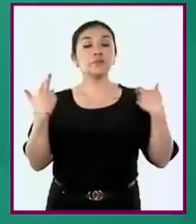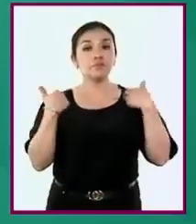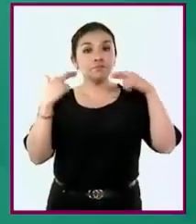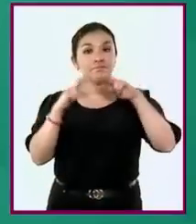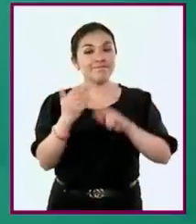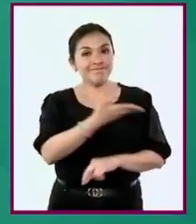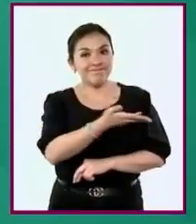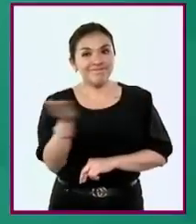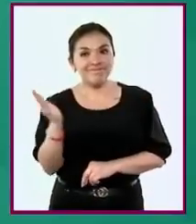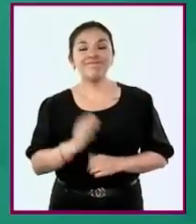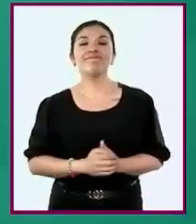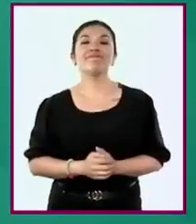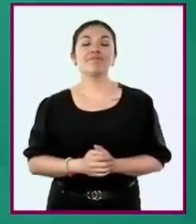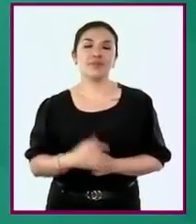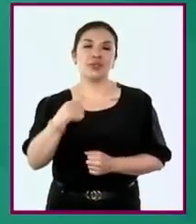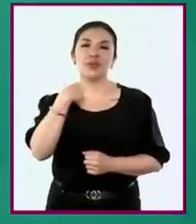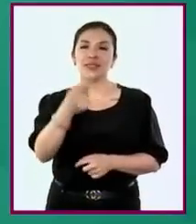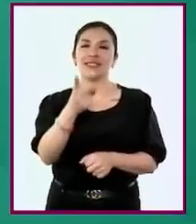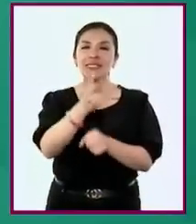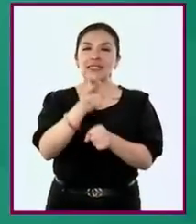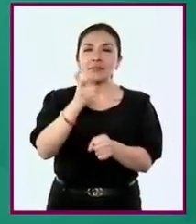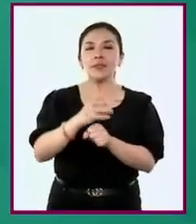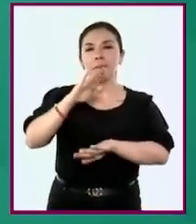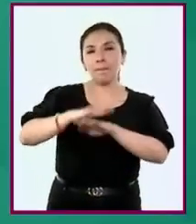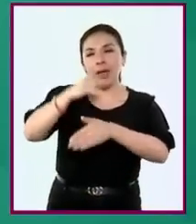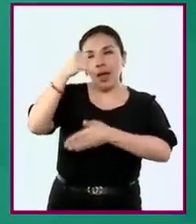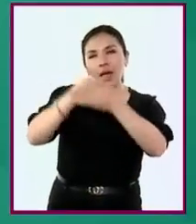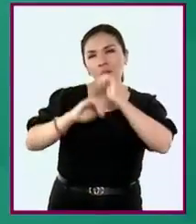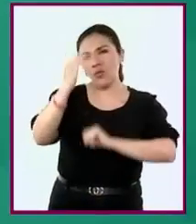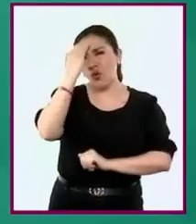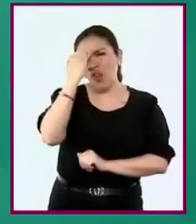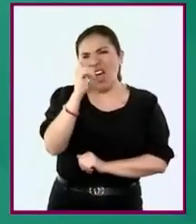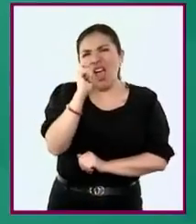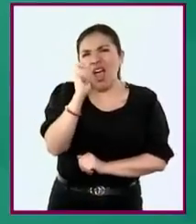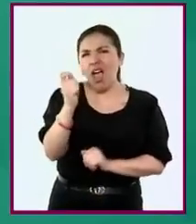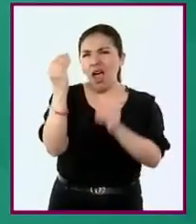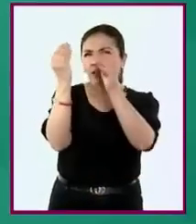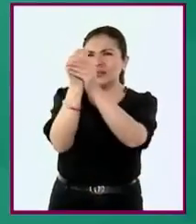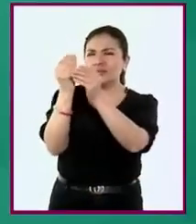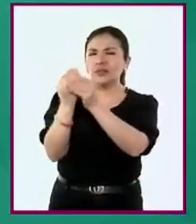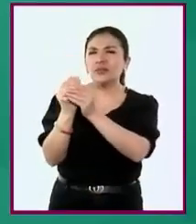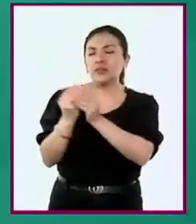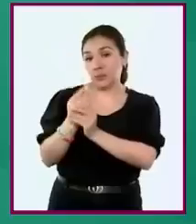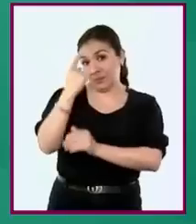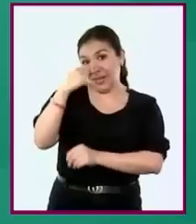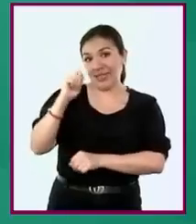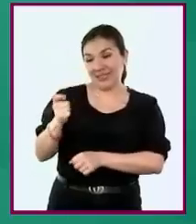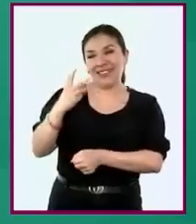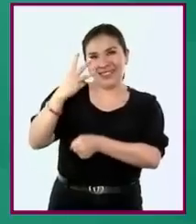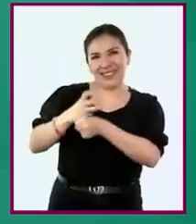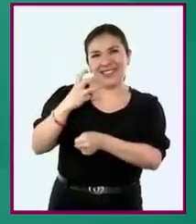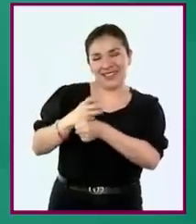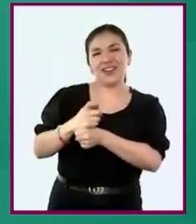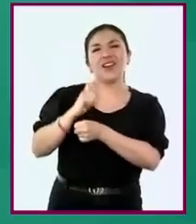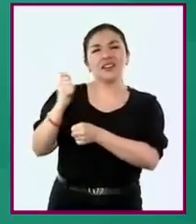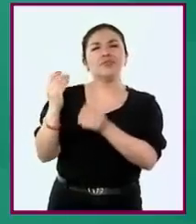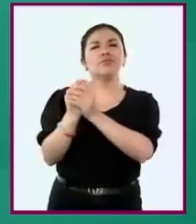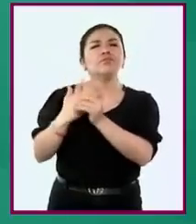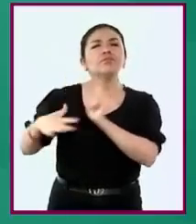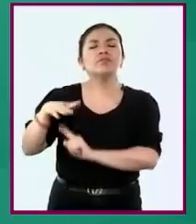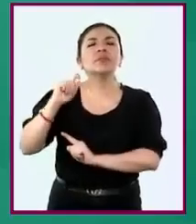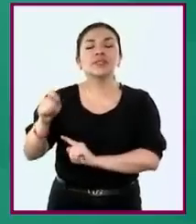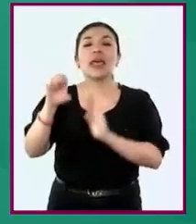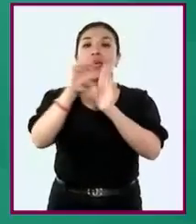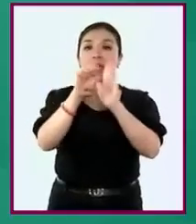Maestras y maestros, les invito a conocer acerca de las especificidades de la fase 3 del campo